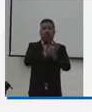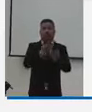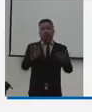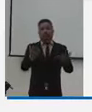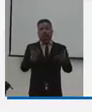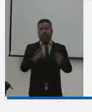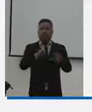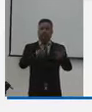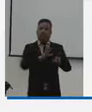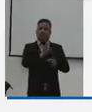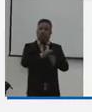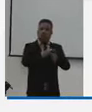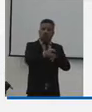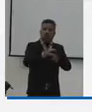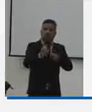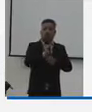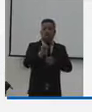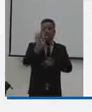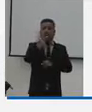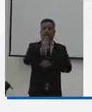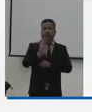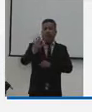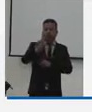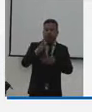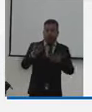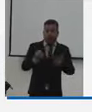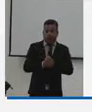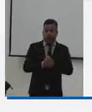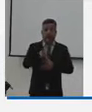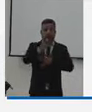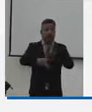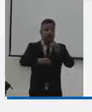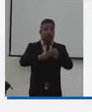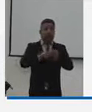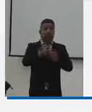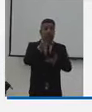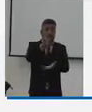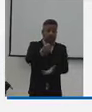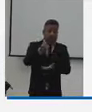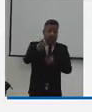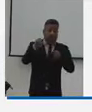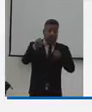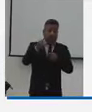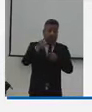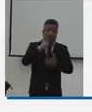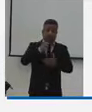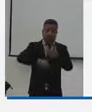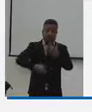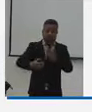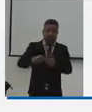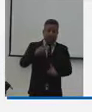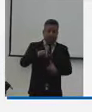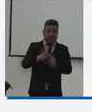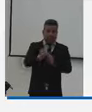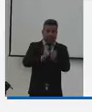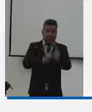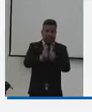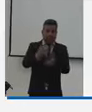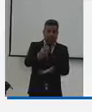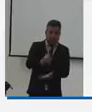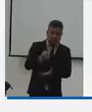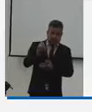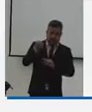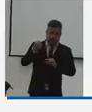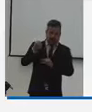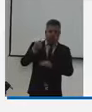representación de los municipios y departamentos pero también esos recursos de esa tasa pro deporte se